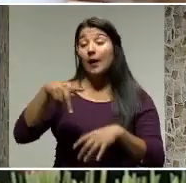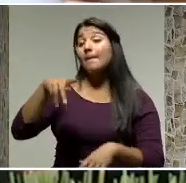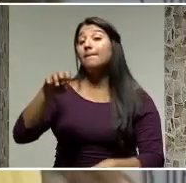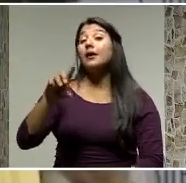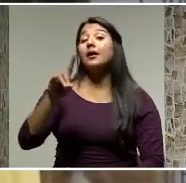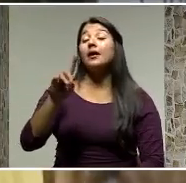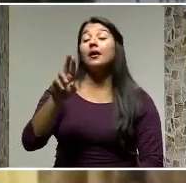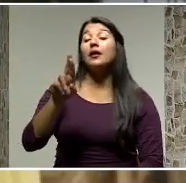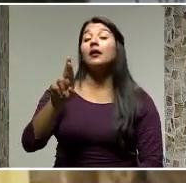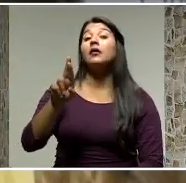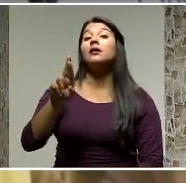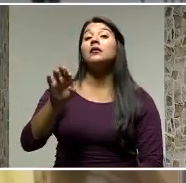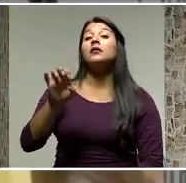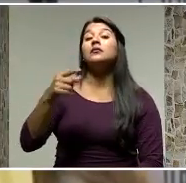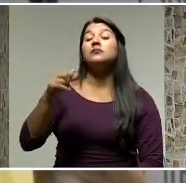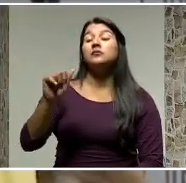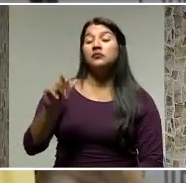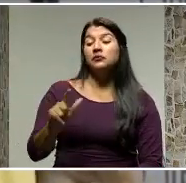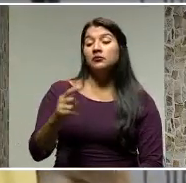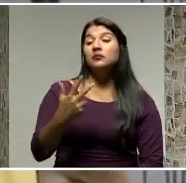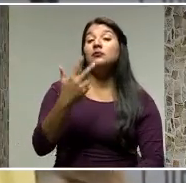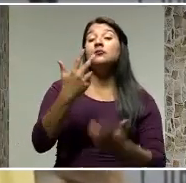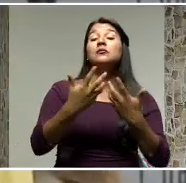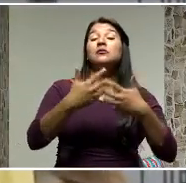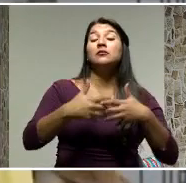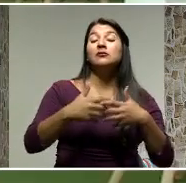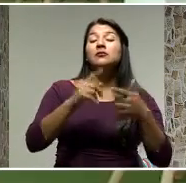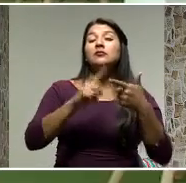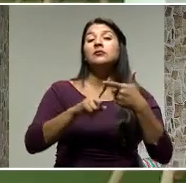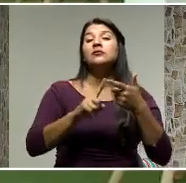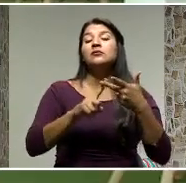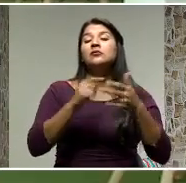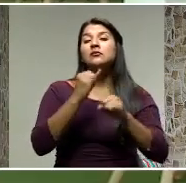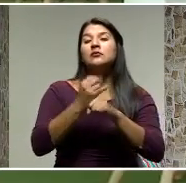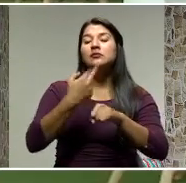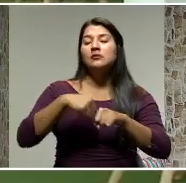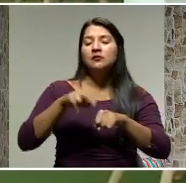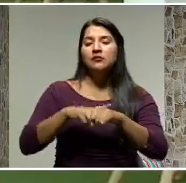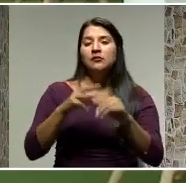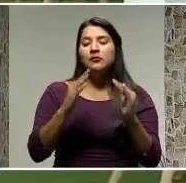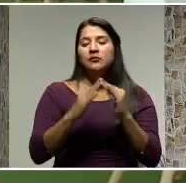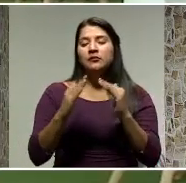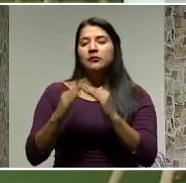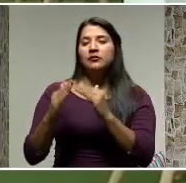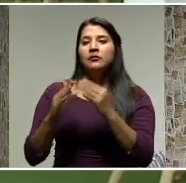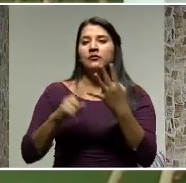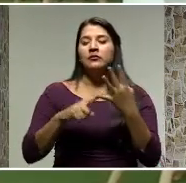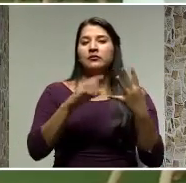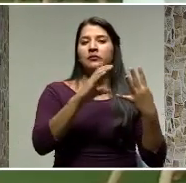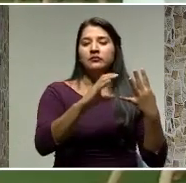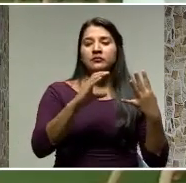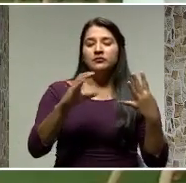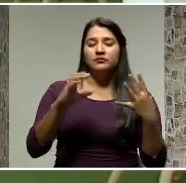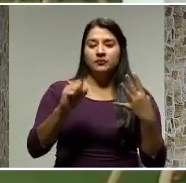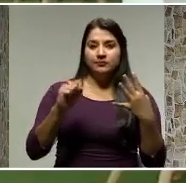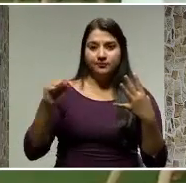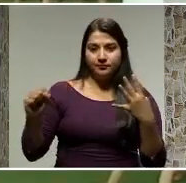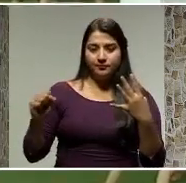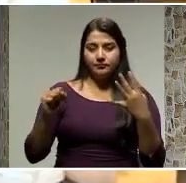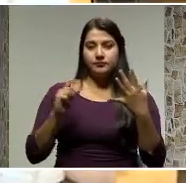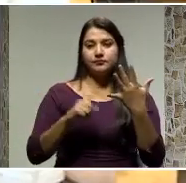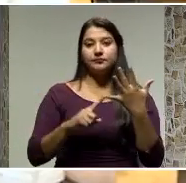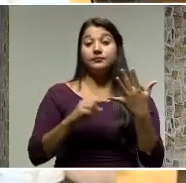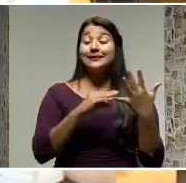Antonio de Belén, tres entidades financieras, además del Instituto Nacional de Vivienda y Urbanismo, la Caja Costarricense de Seguro